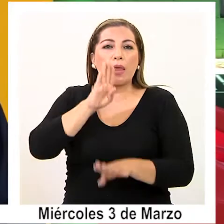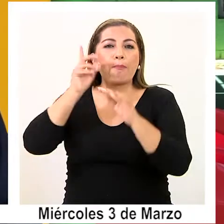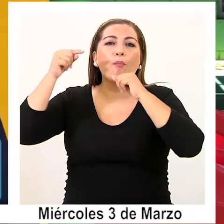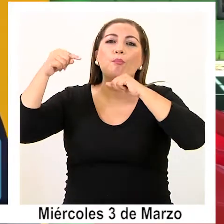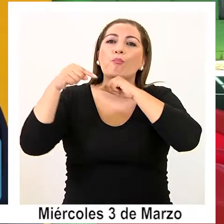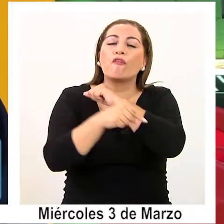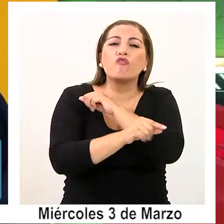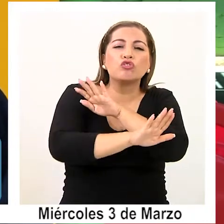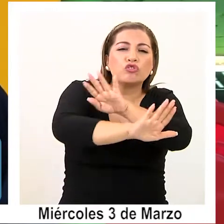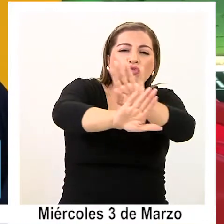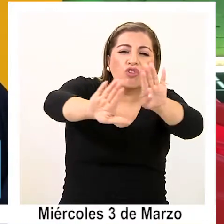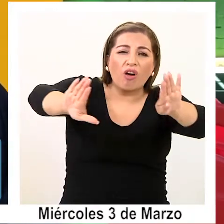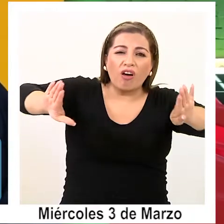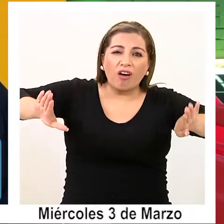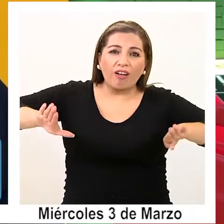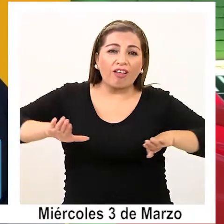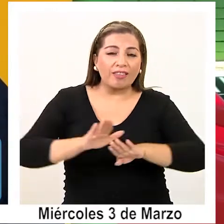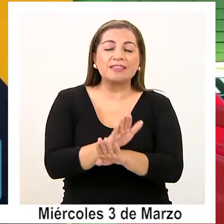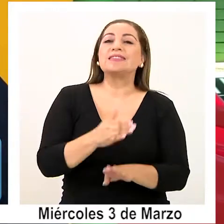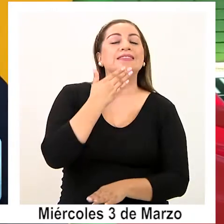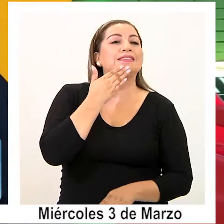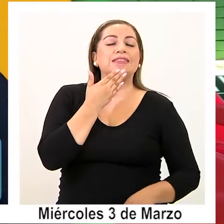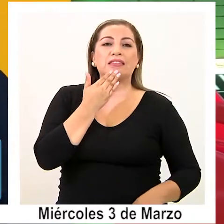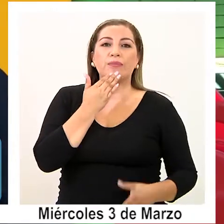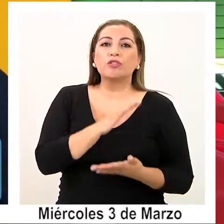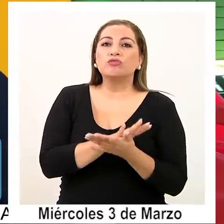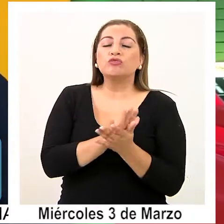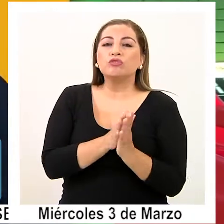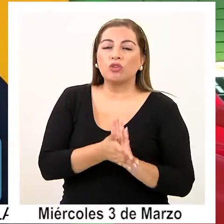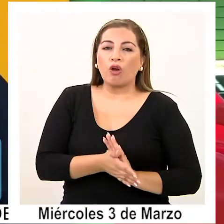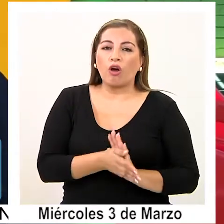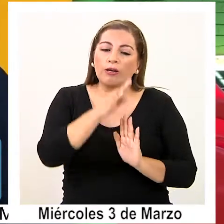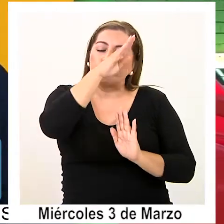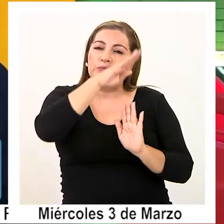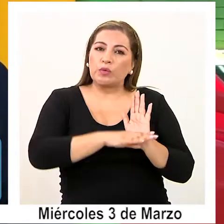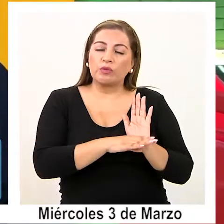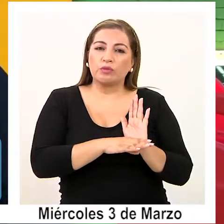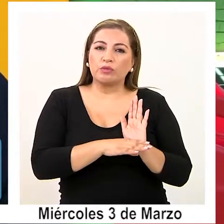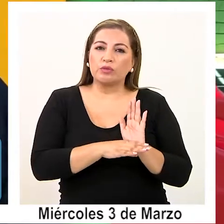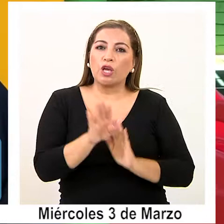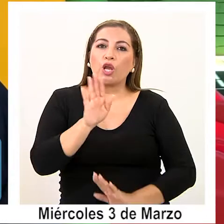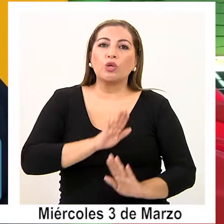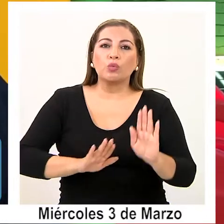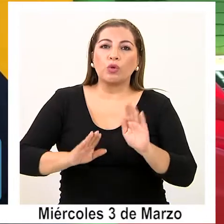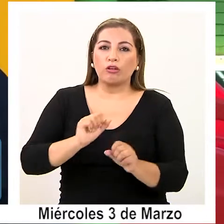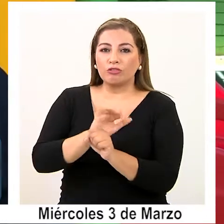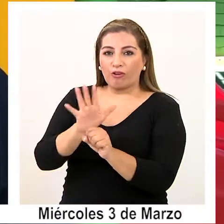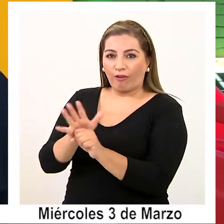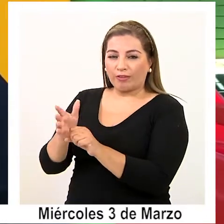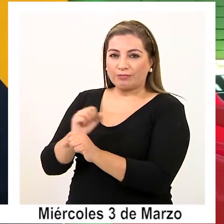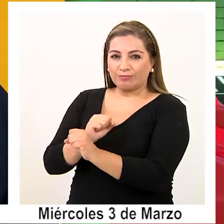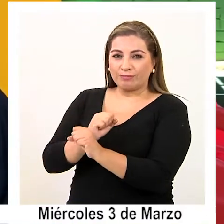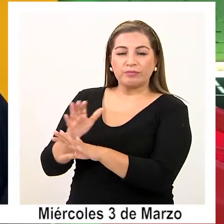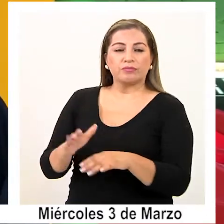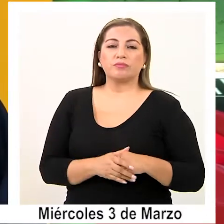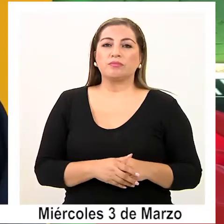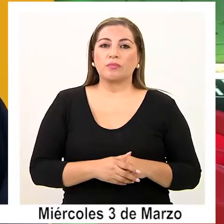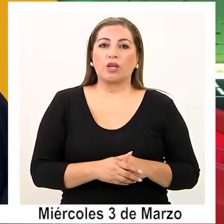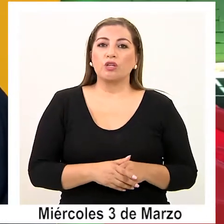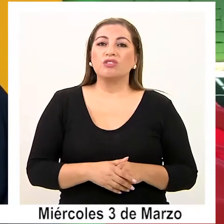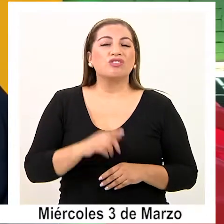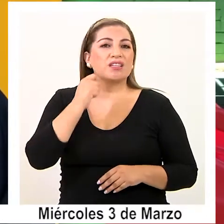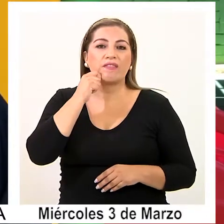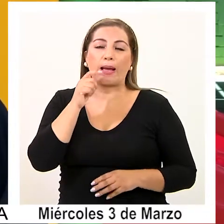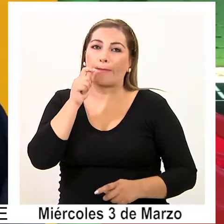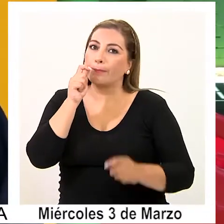profunda de las instalaciones y además están con todas las medidas en relación al cuidado del COVID-19. No vamos a poner en